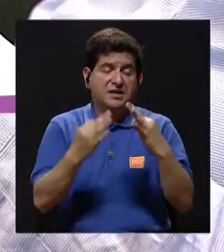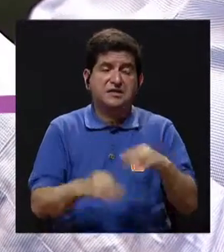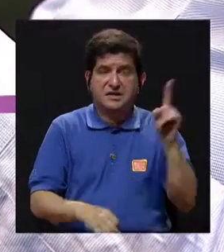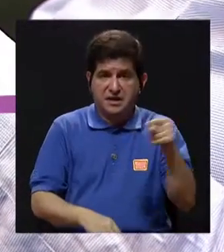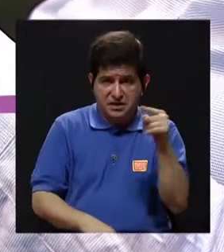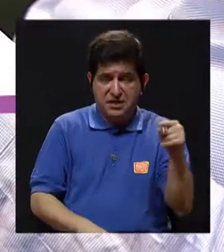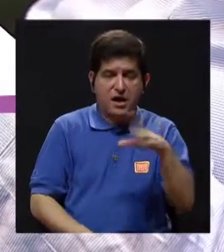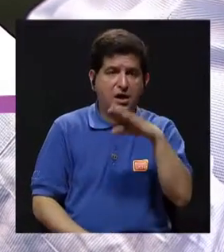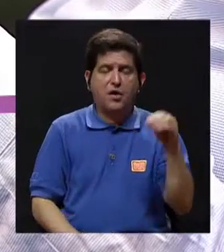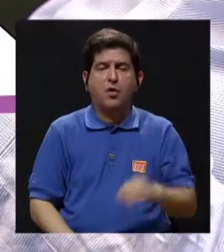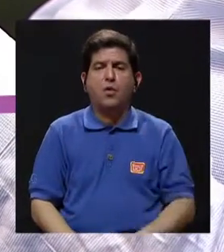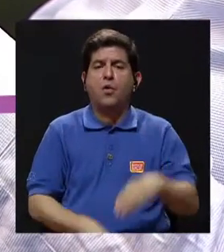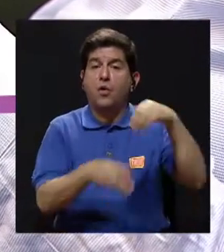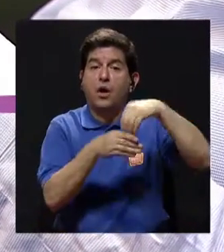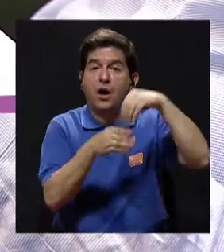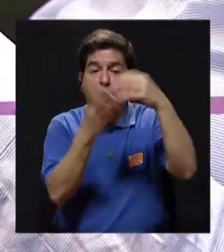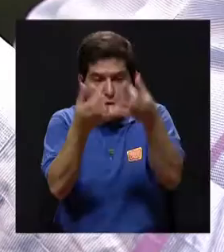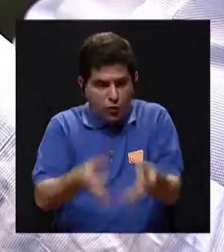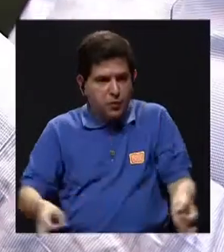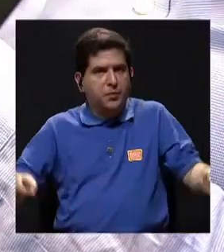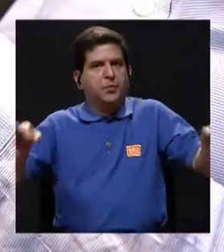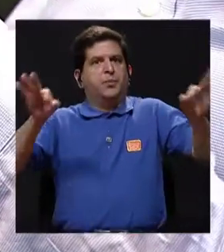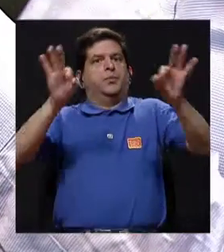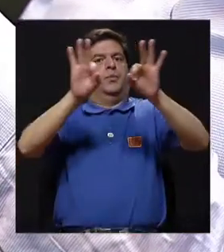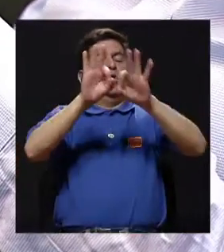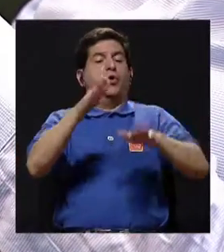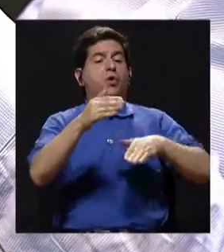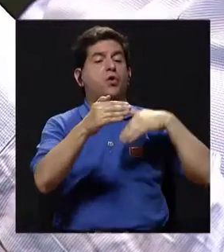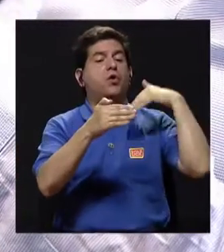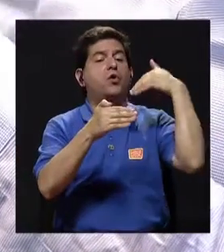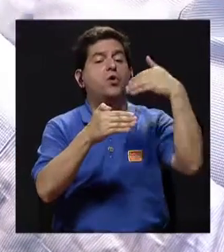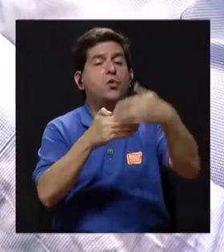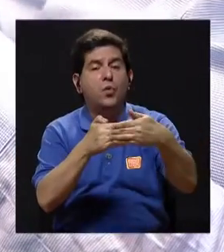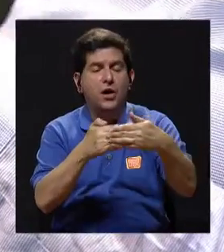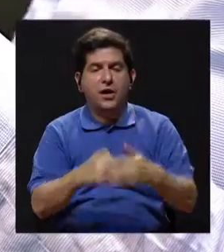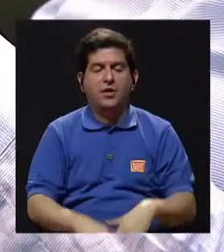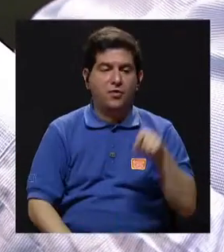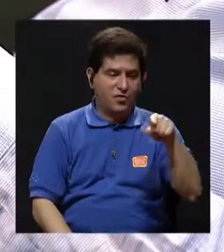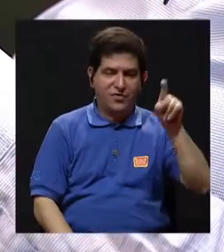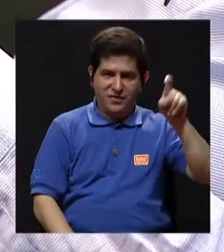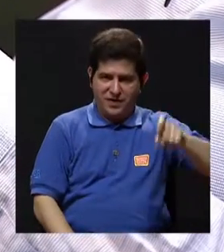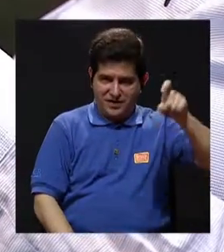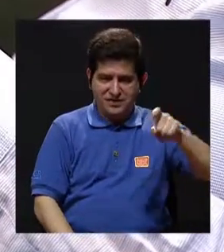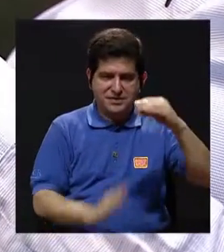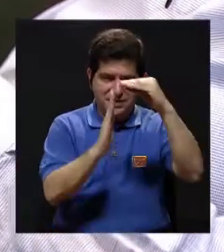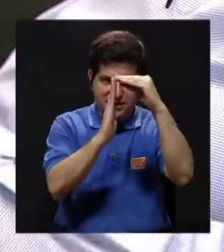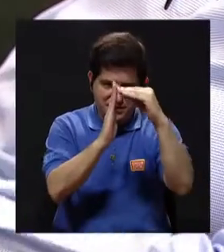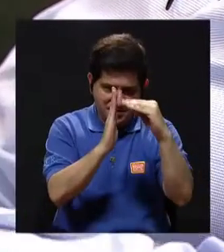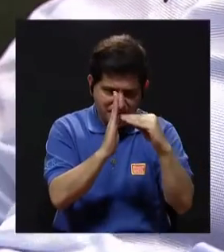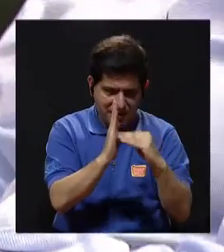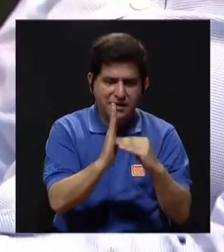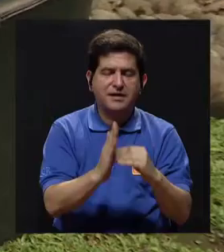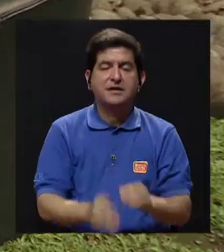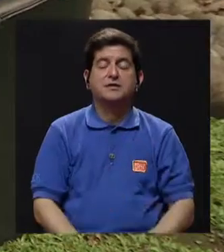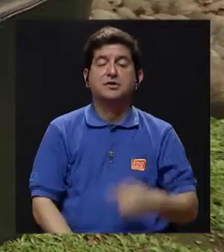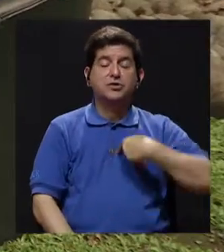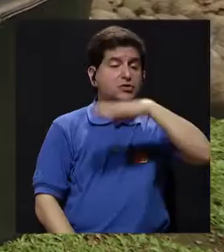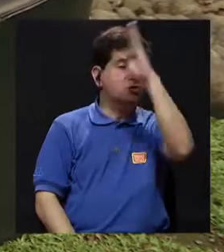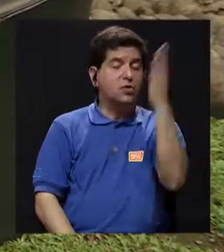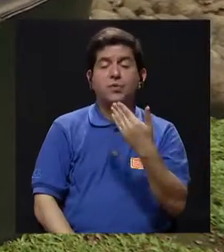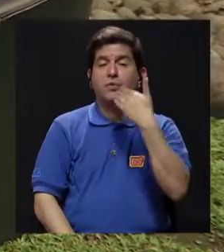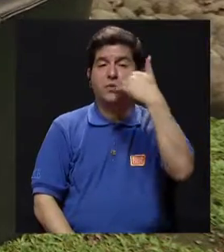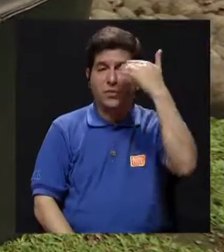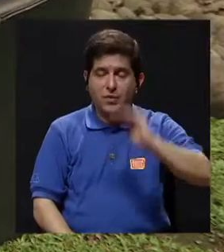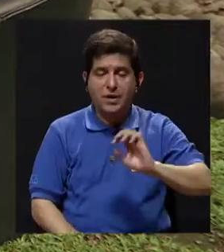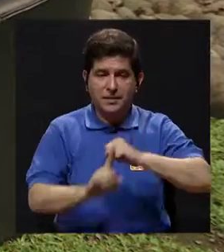ahorro, muy importante el ahorro. Y de ahí, todo esto que cubre las necesidades me va a ayudar a mí a nunca